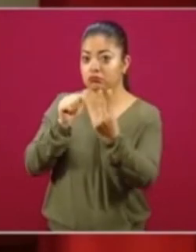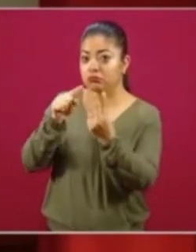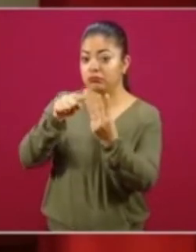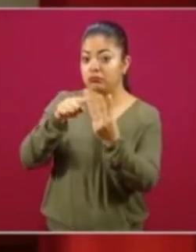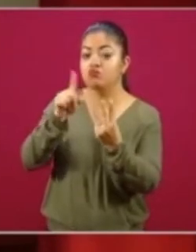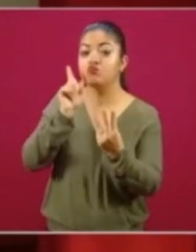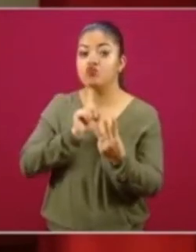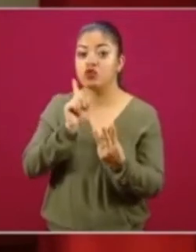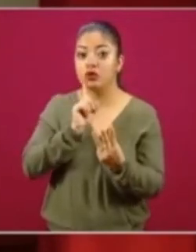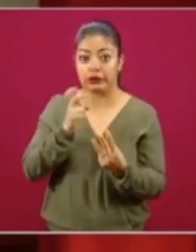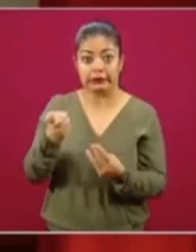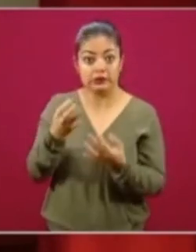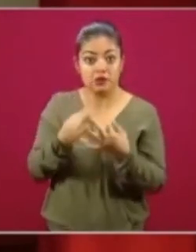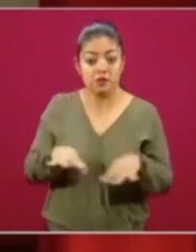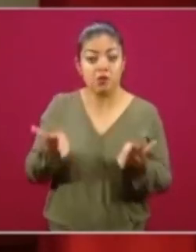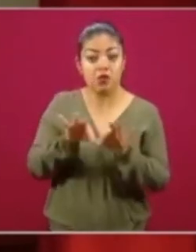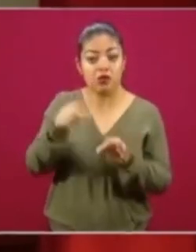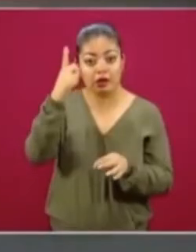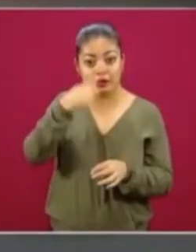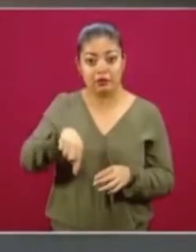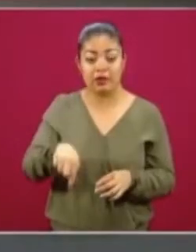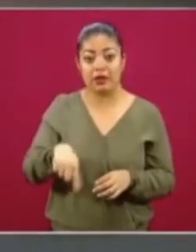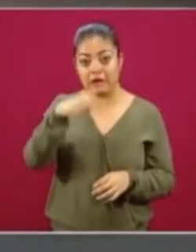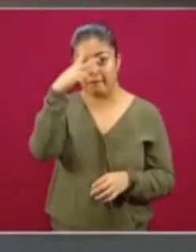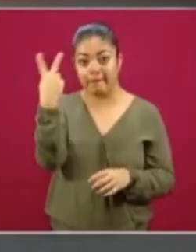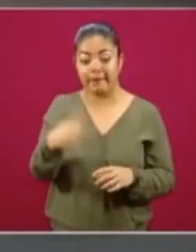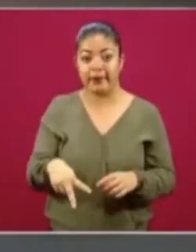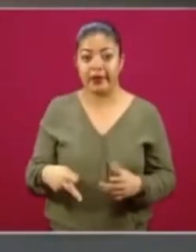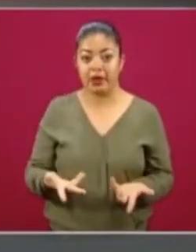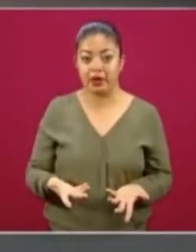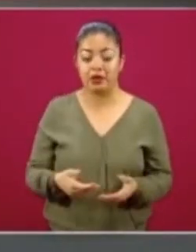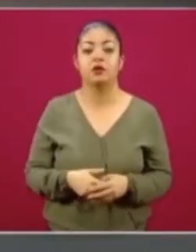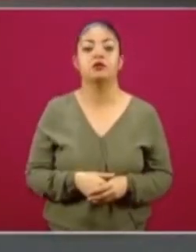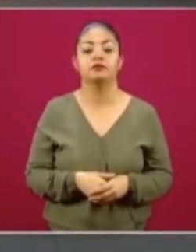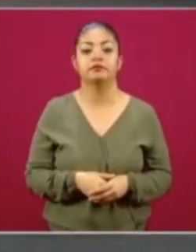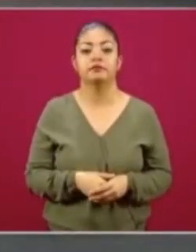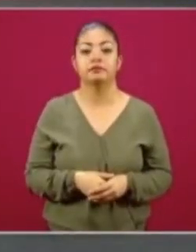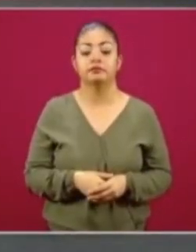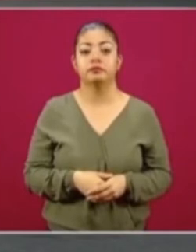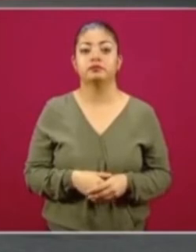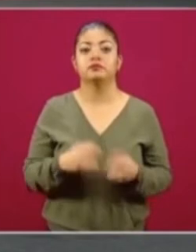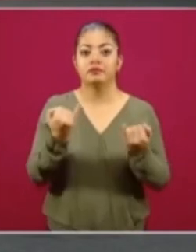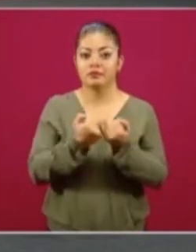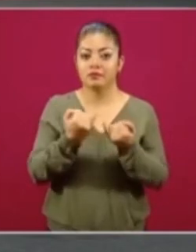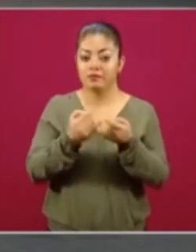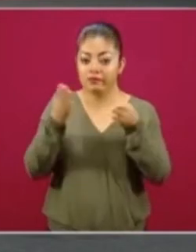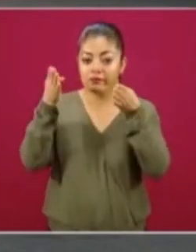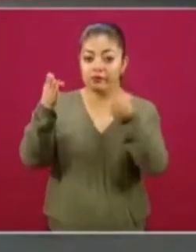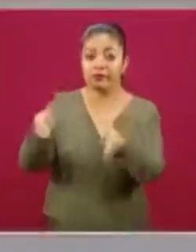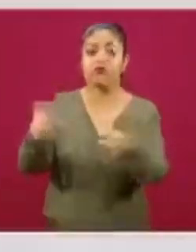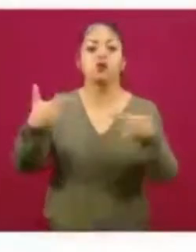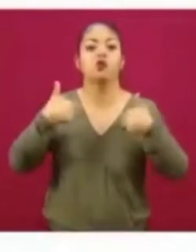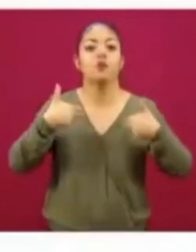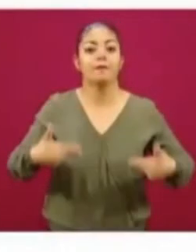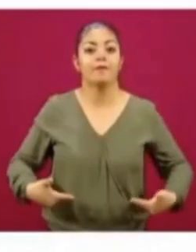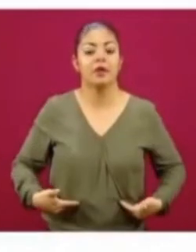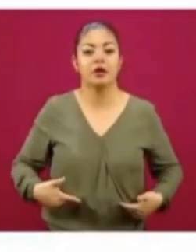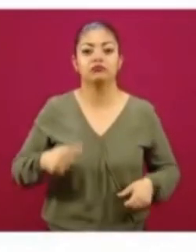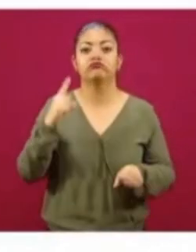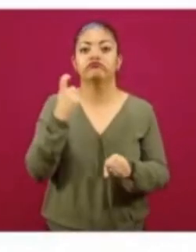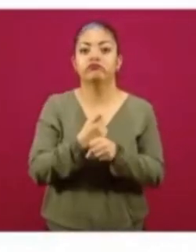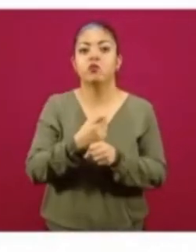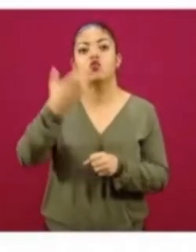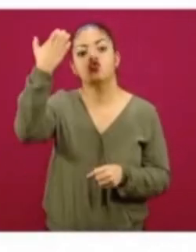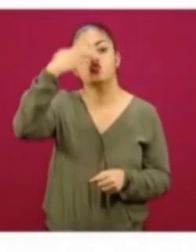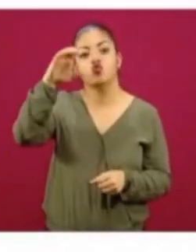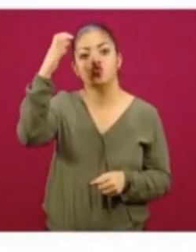para la zona rural de nuestro país. Y colocando en el centro al ser humano y basándonos en la